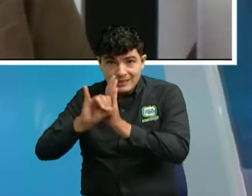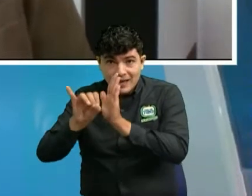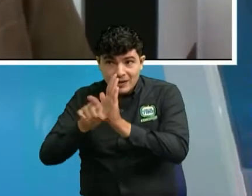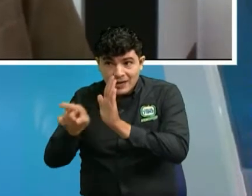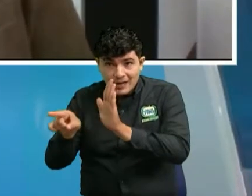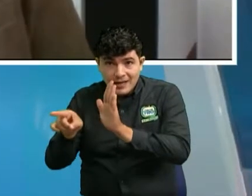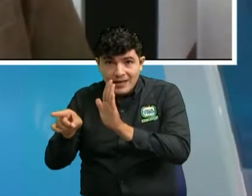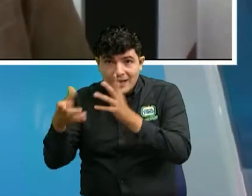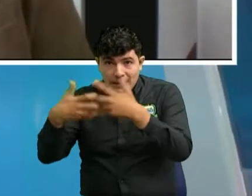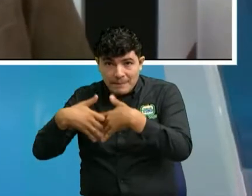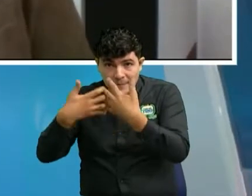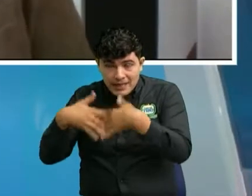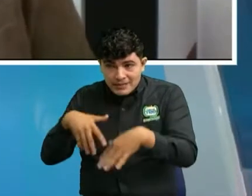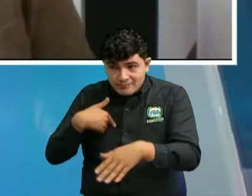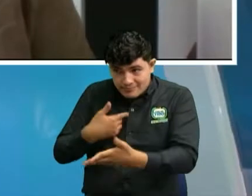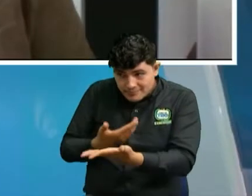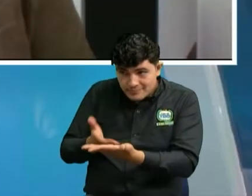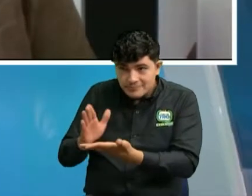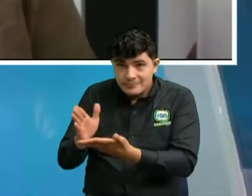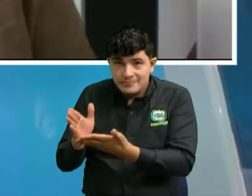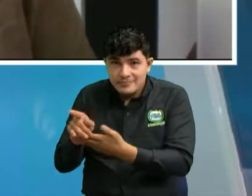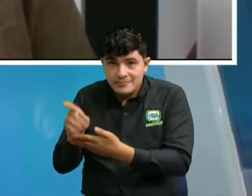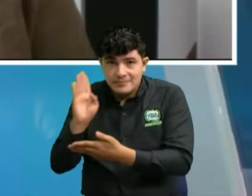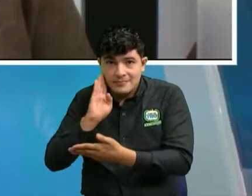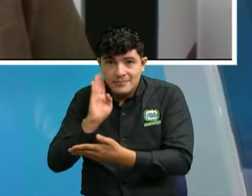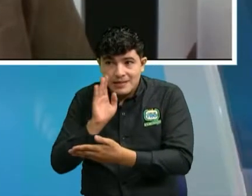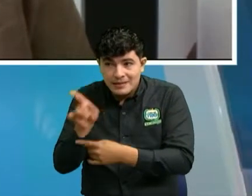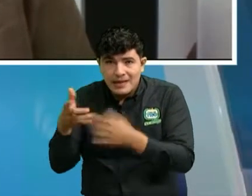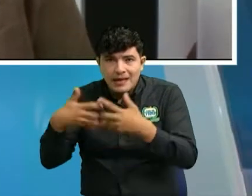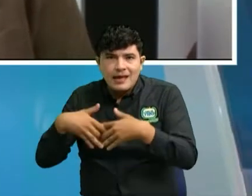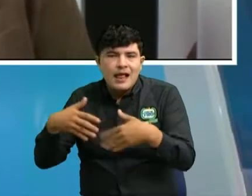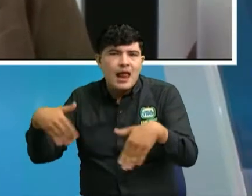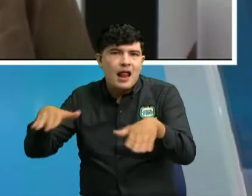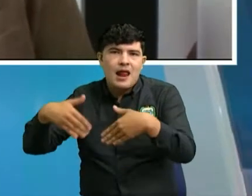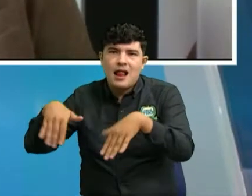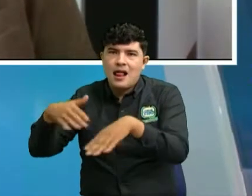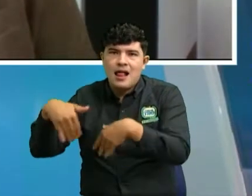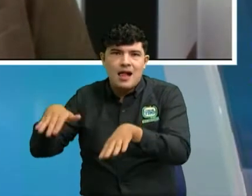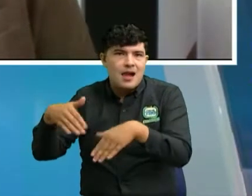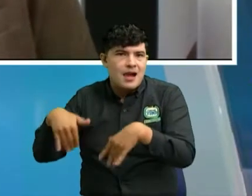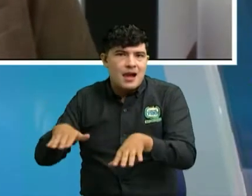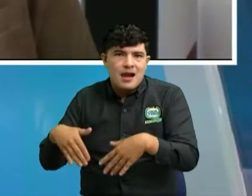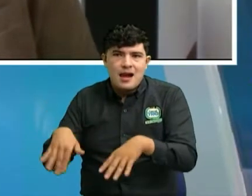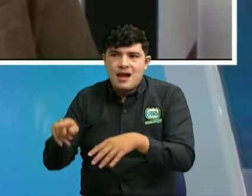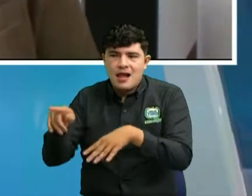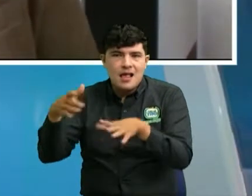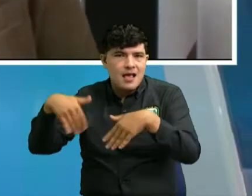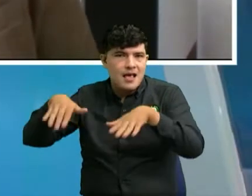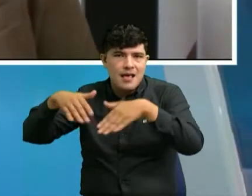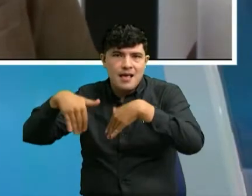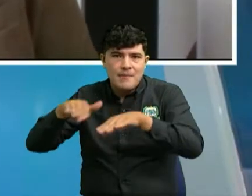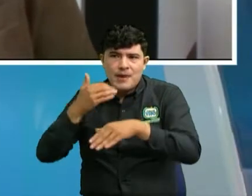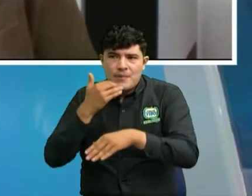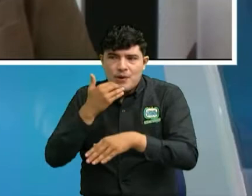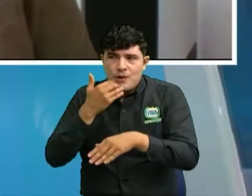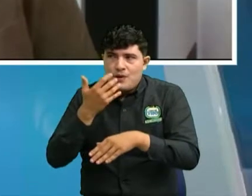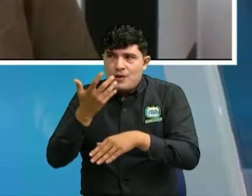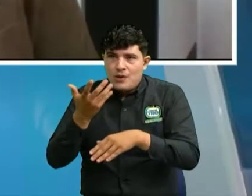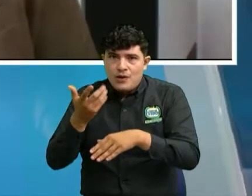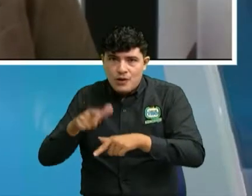empresa a la que la señora le solicitó este producto no exista no exista físicamente